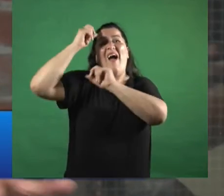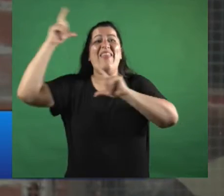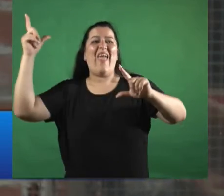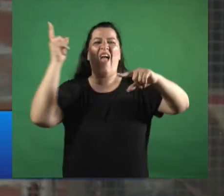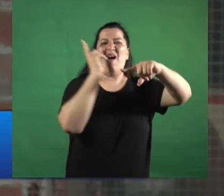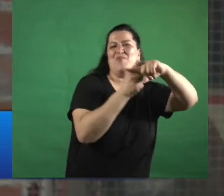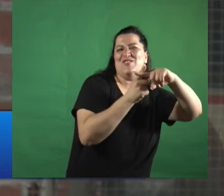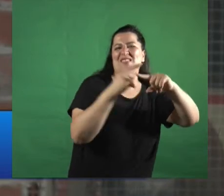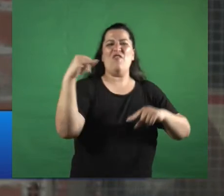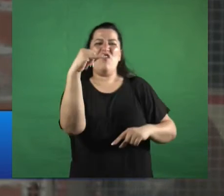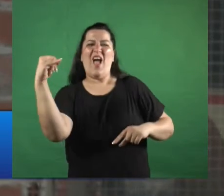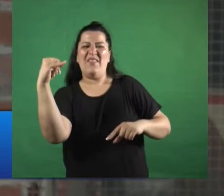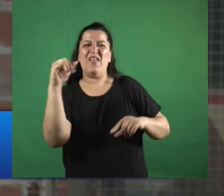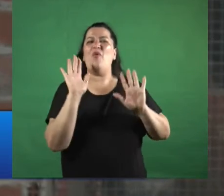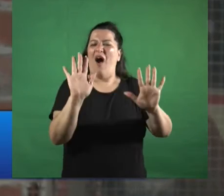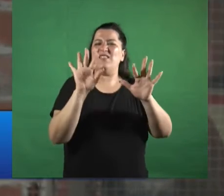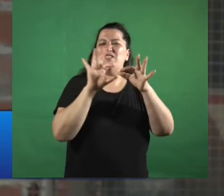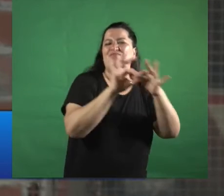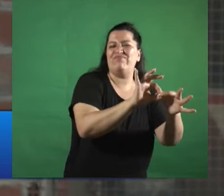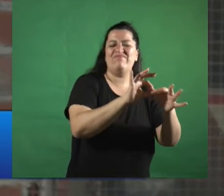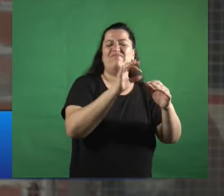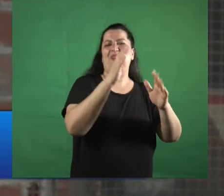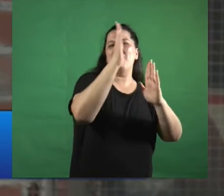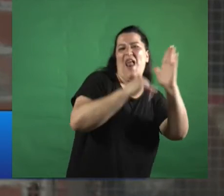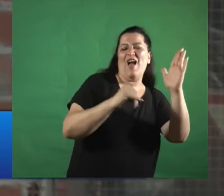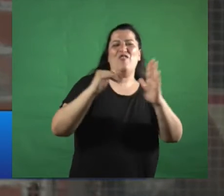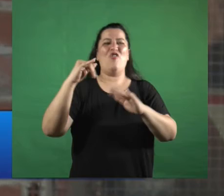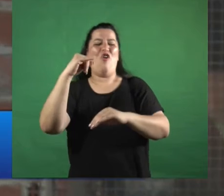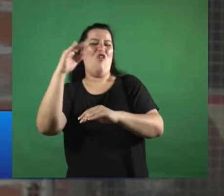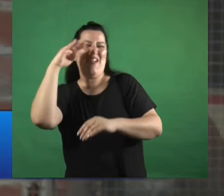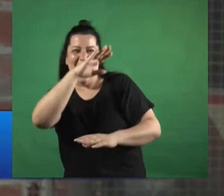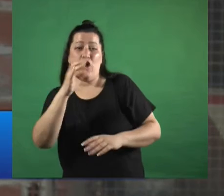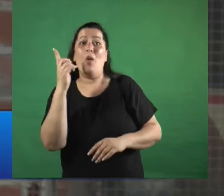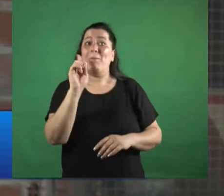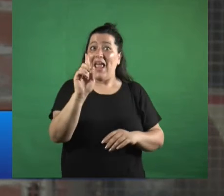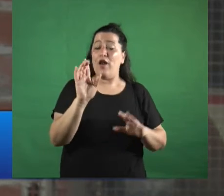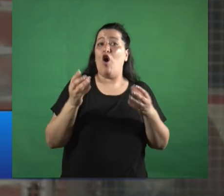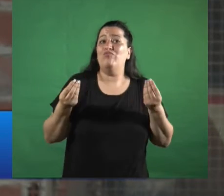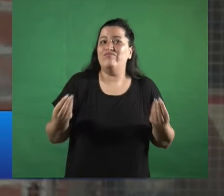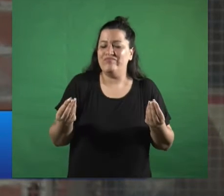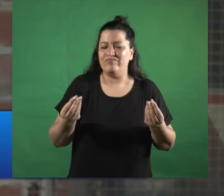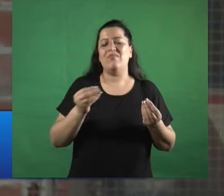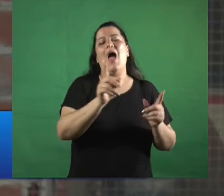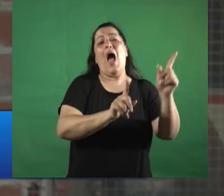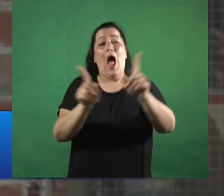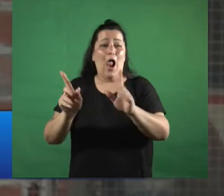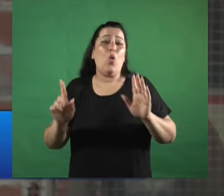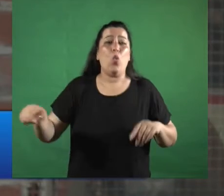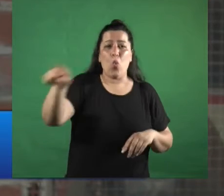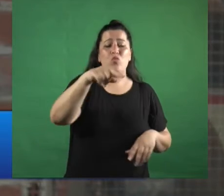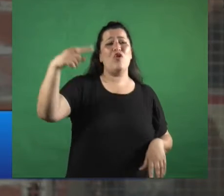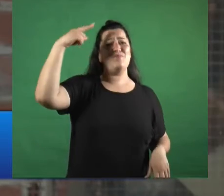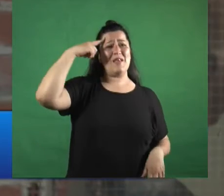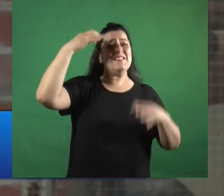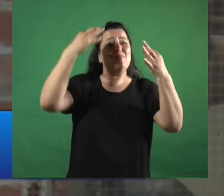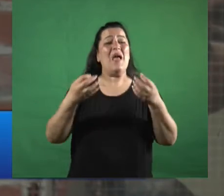y lo negativo en torno a la idea de lo blanco y lo negro es viejo lo que es novedades a partir de lo que algunos consideramos que es el